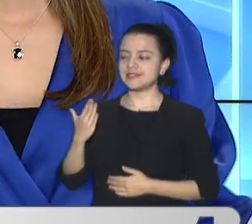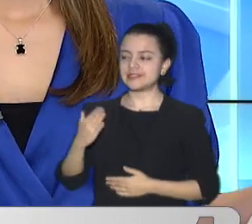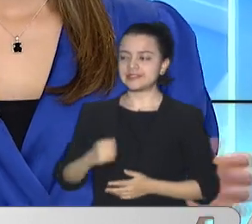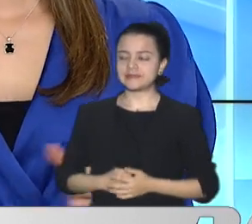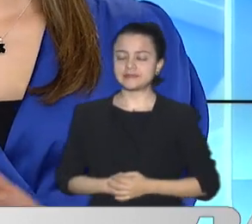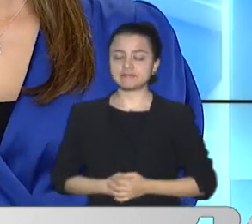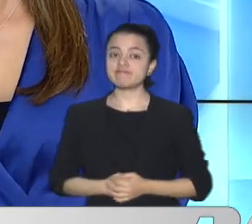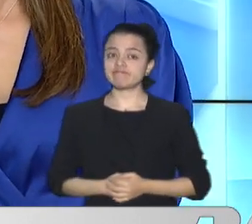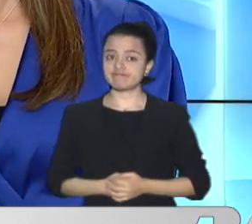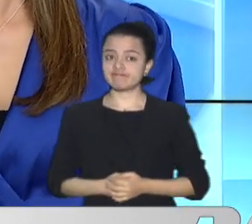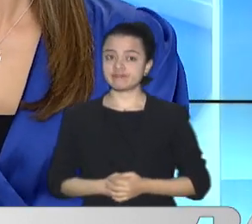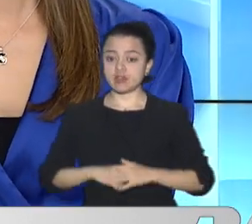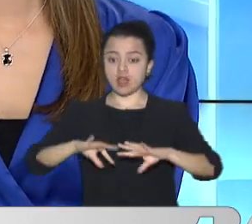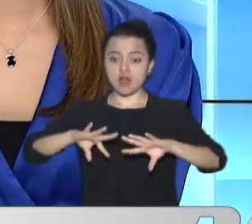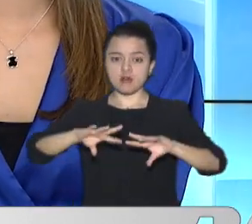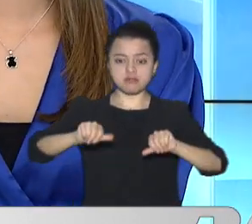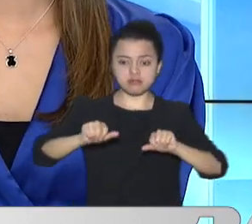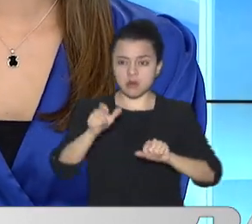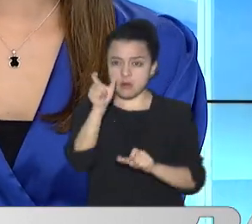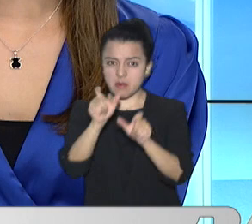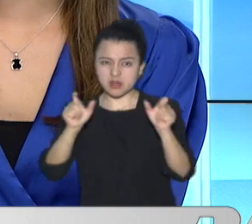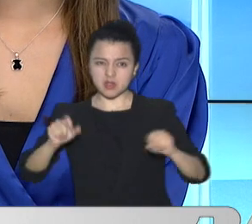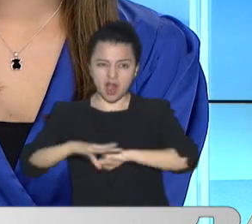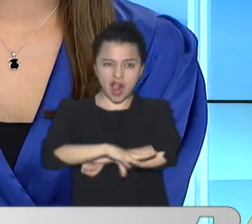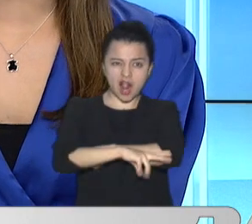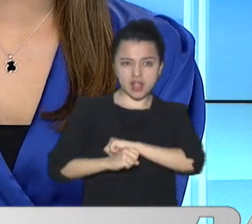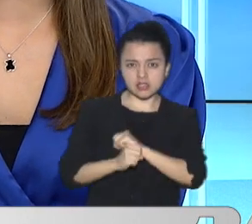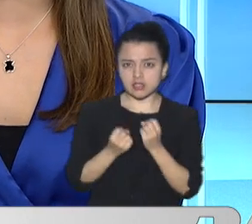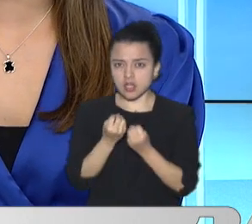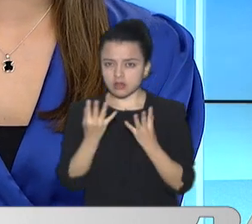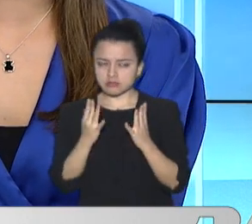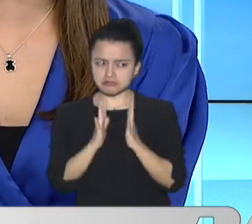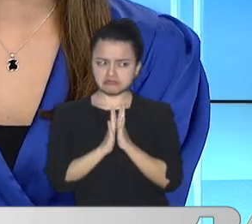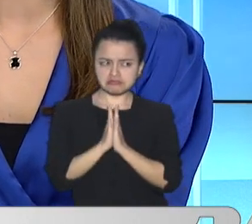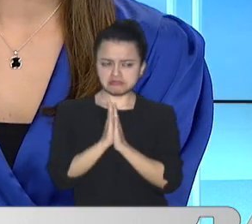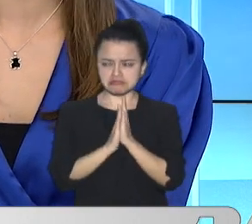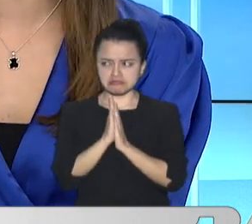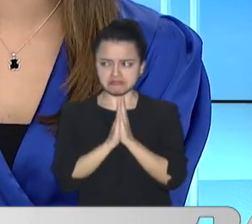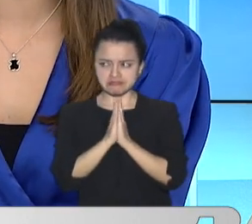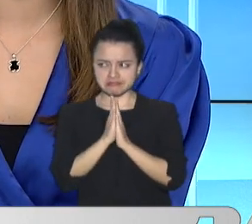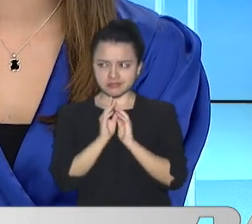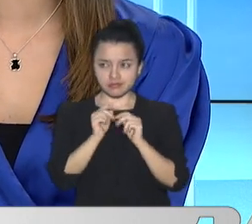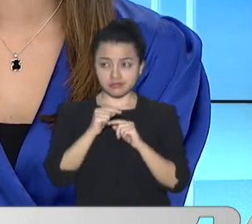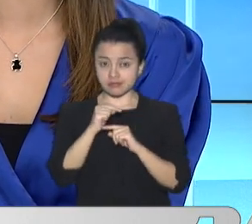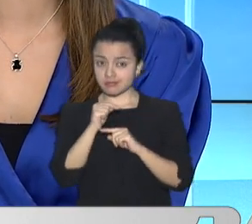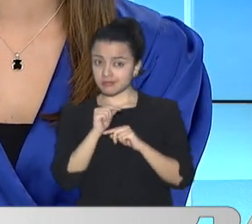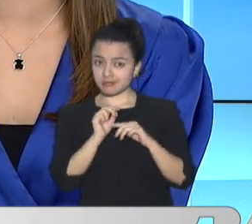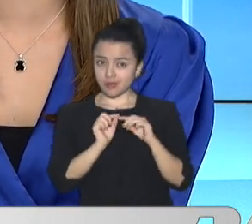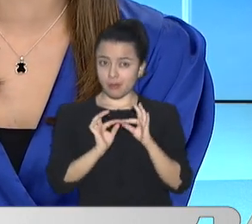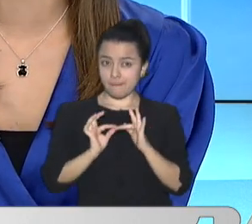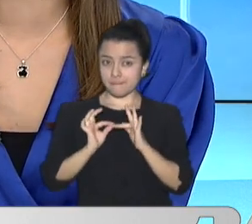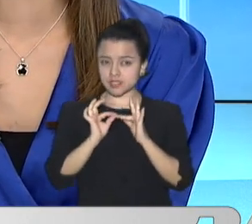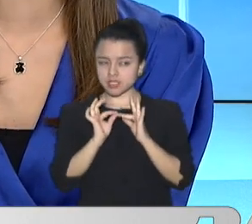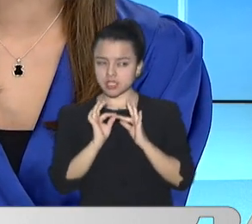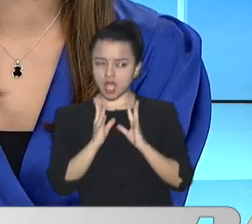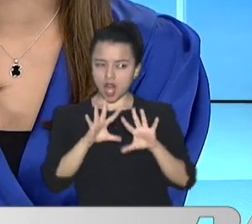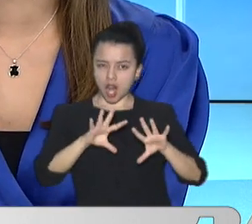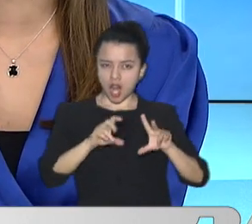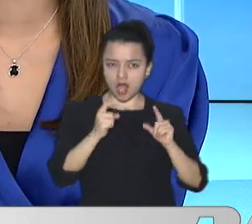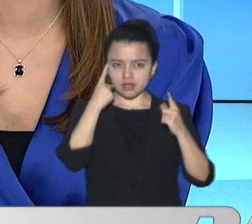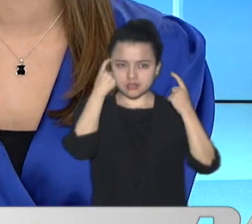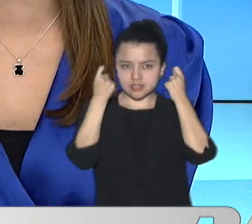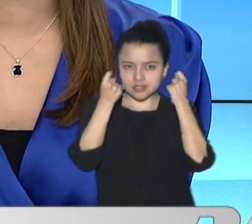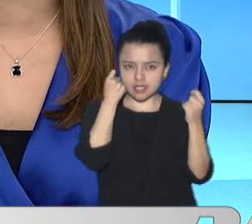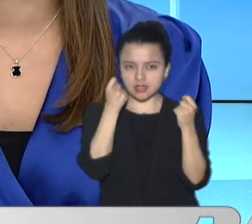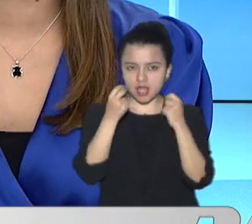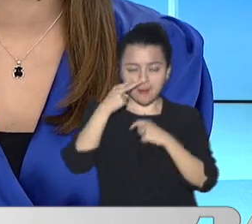gracias Ladrones En Bogotá Están sofisticando Sus crímenes Con tecnología Y ahora Utilizan cámaras GPS Y drones